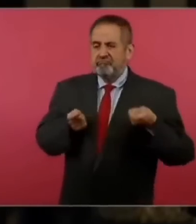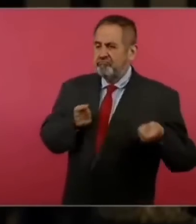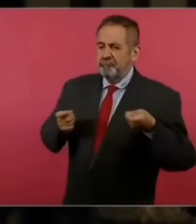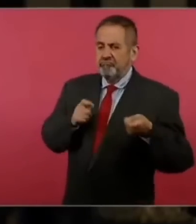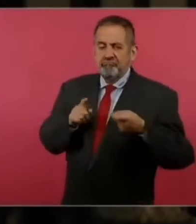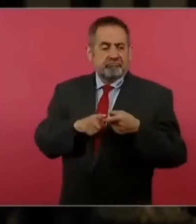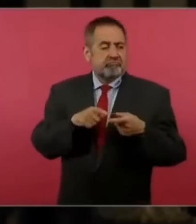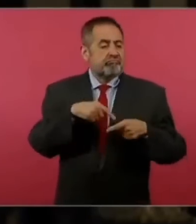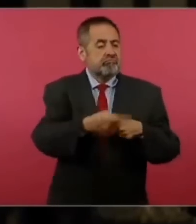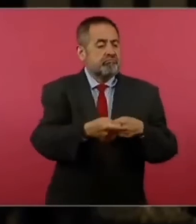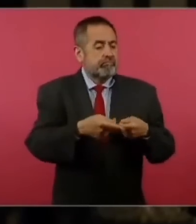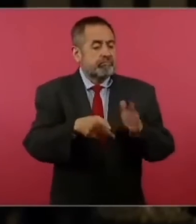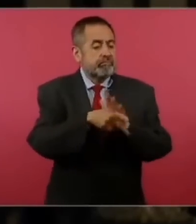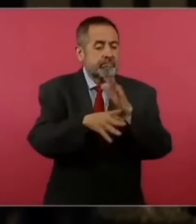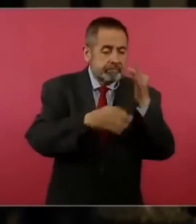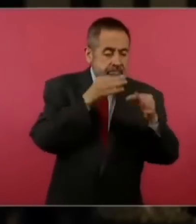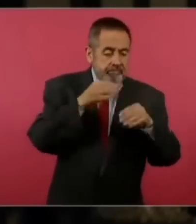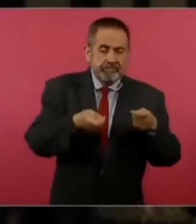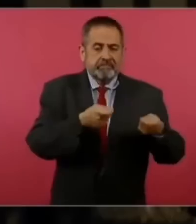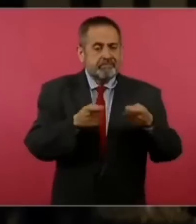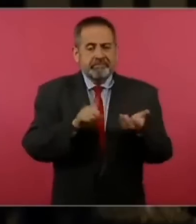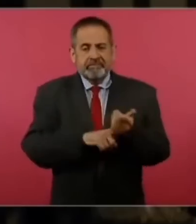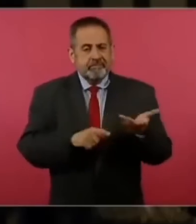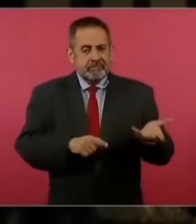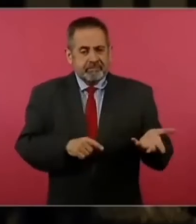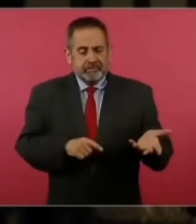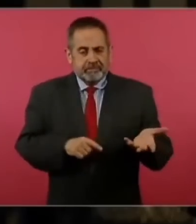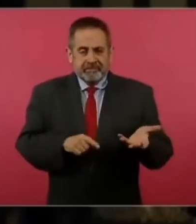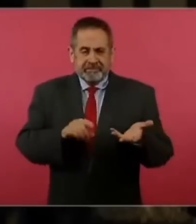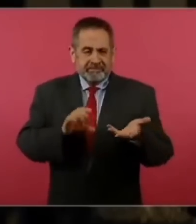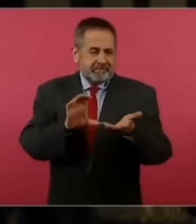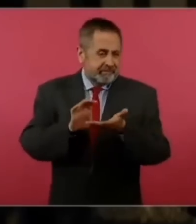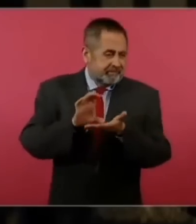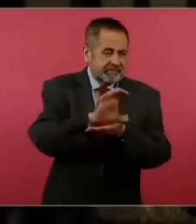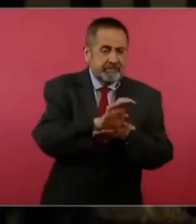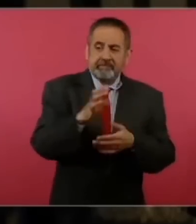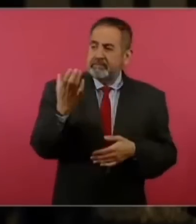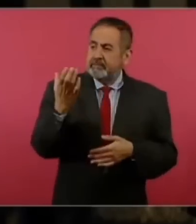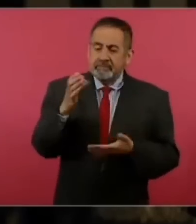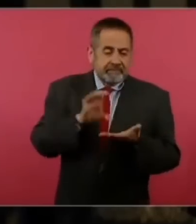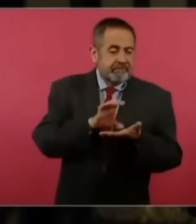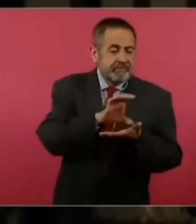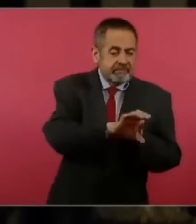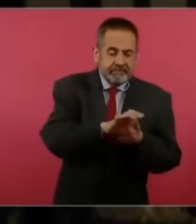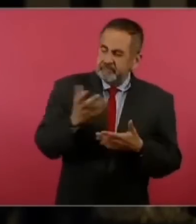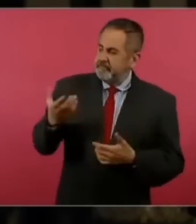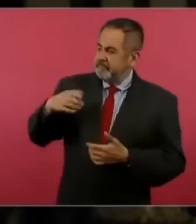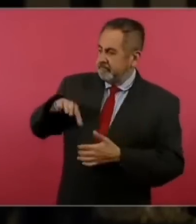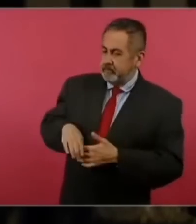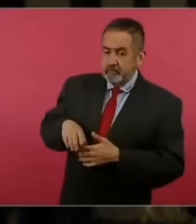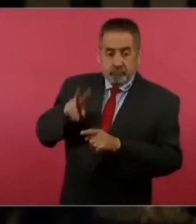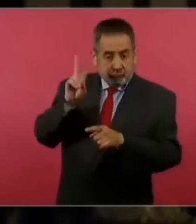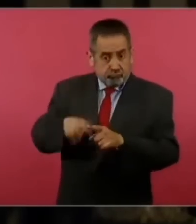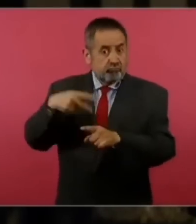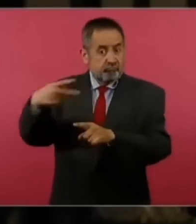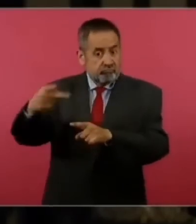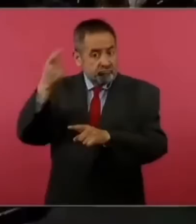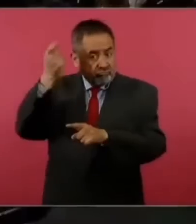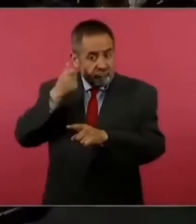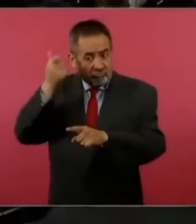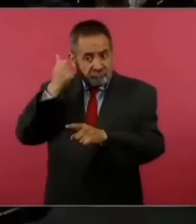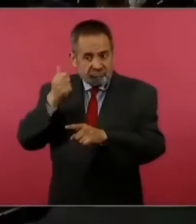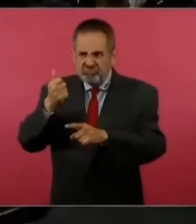medios que invierten esos recursos de los jubilados y pensionistas